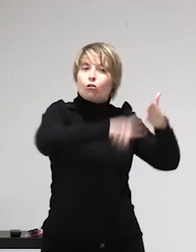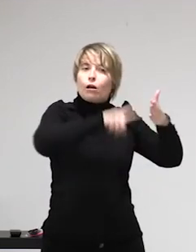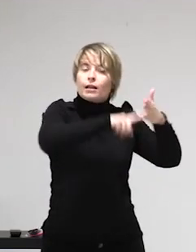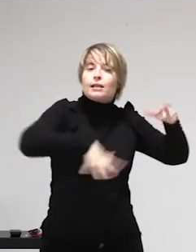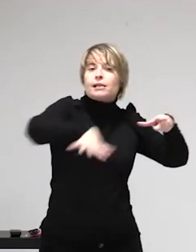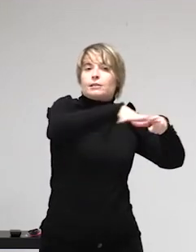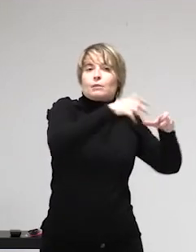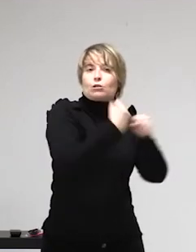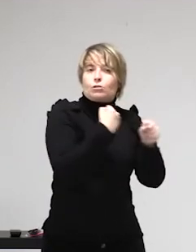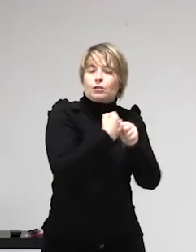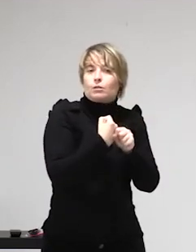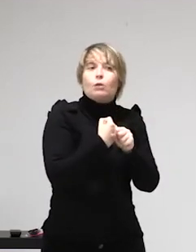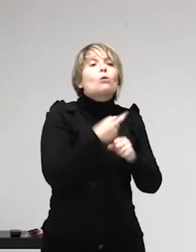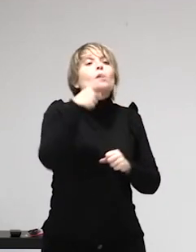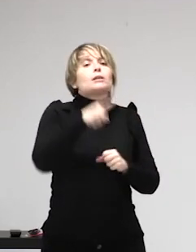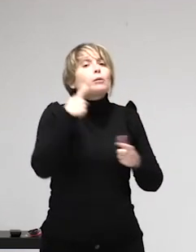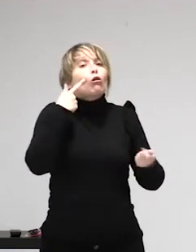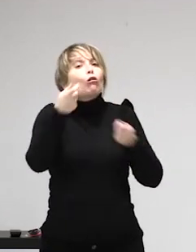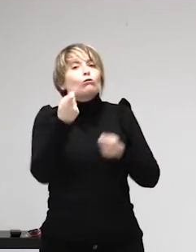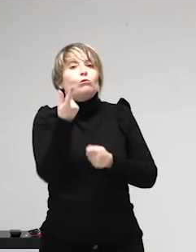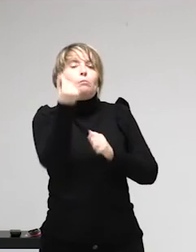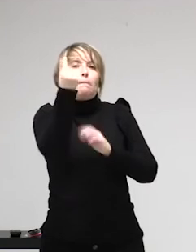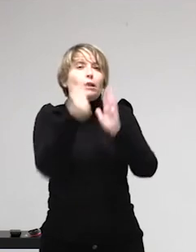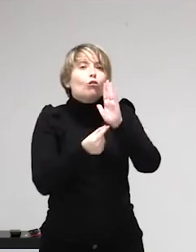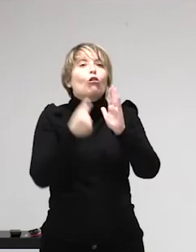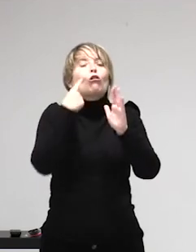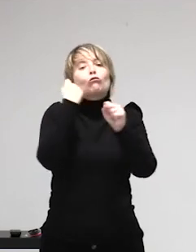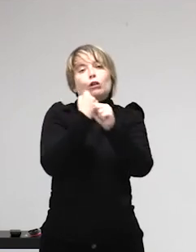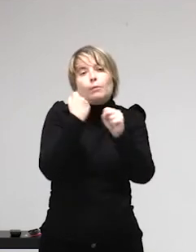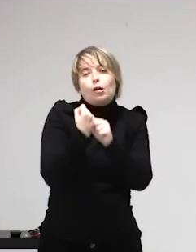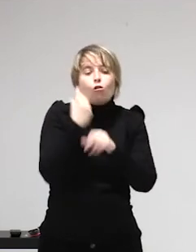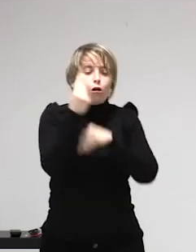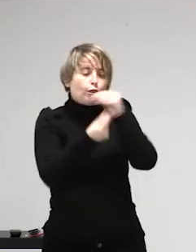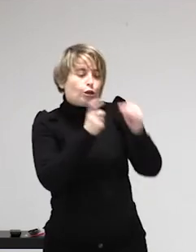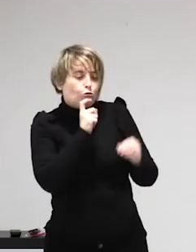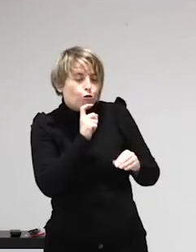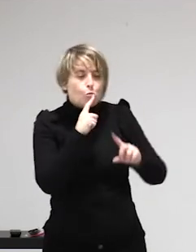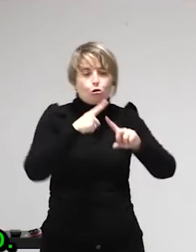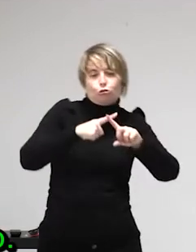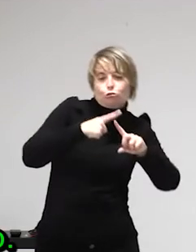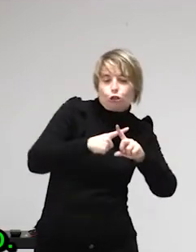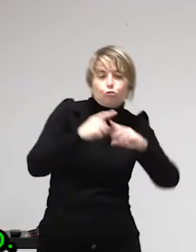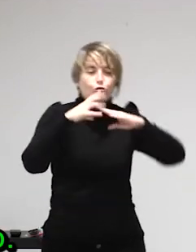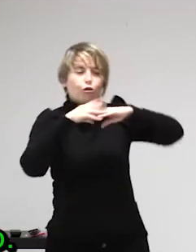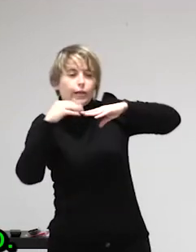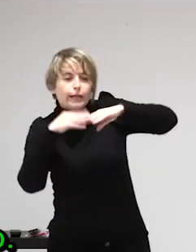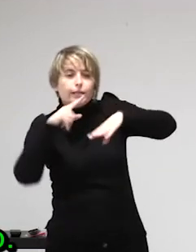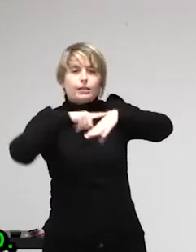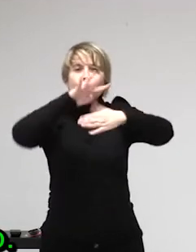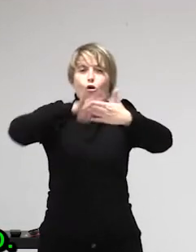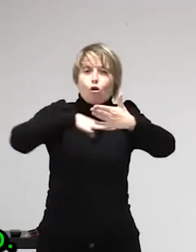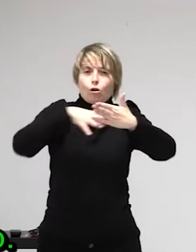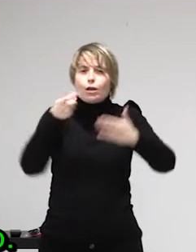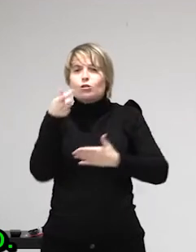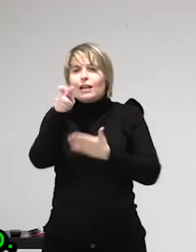de la verdad no es exactamente así. Las repercusiones las padecen mucho más las mujeres que los clientes.